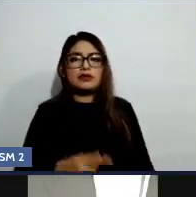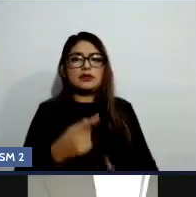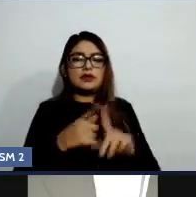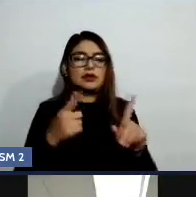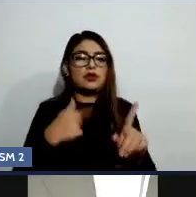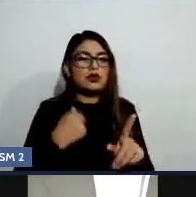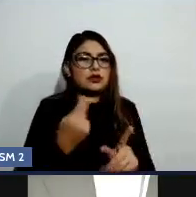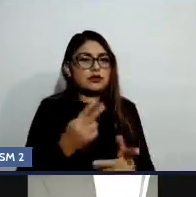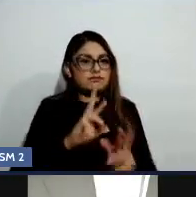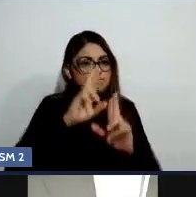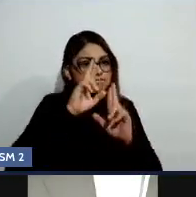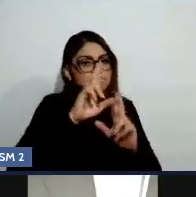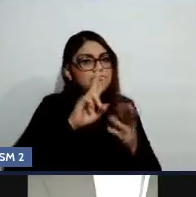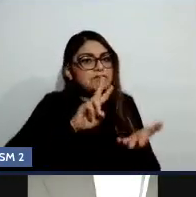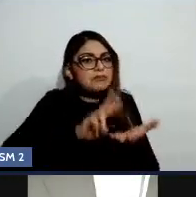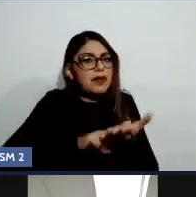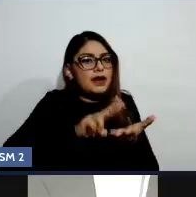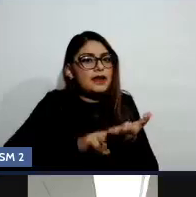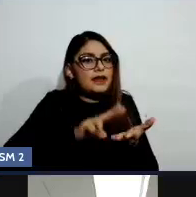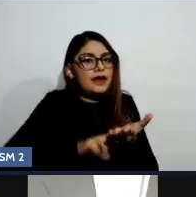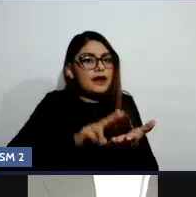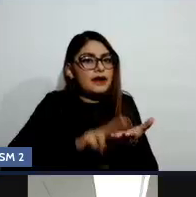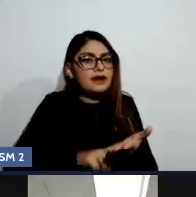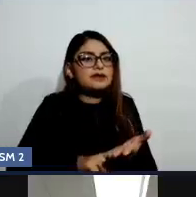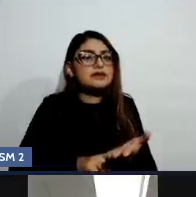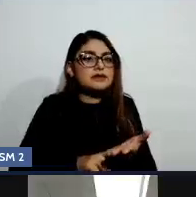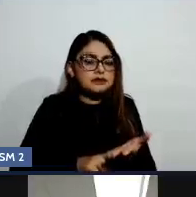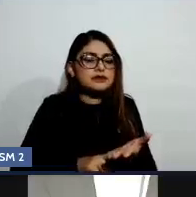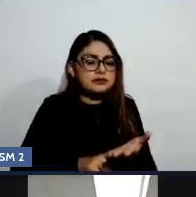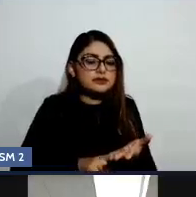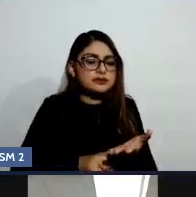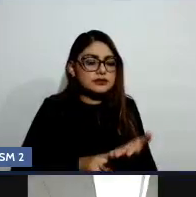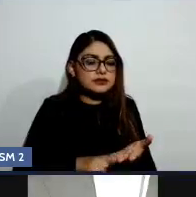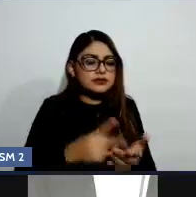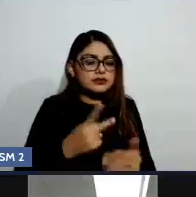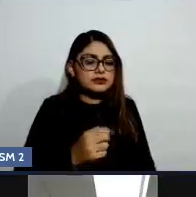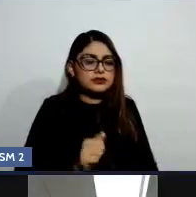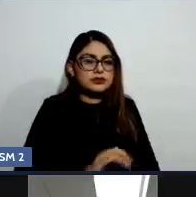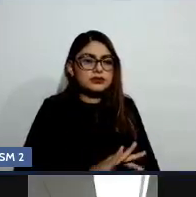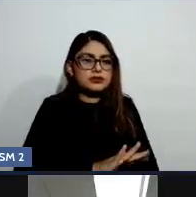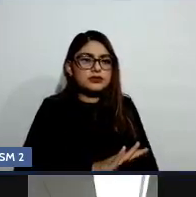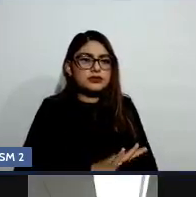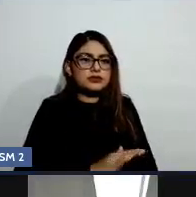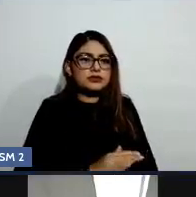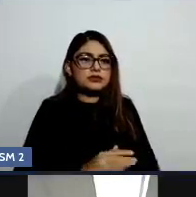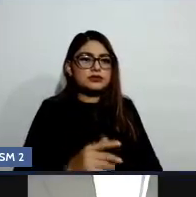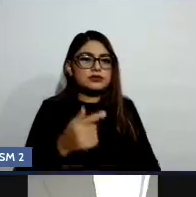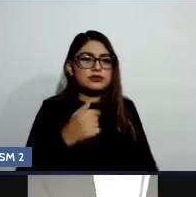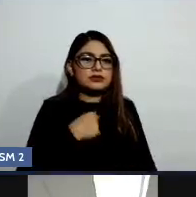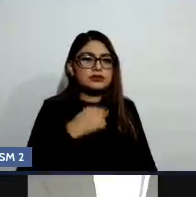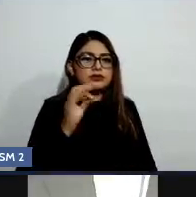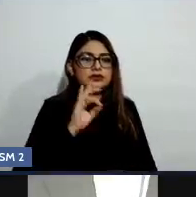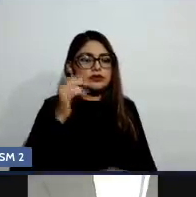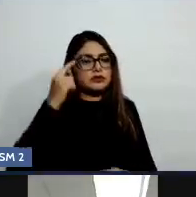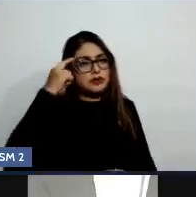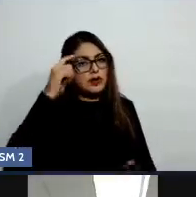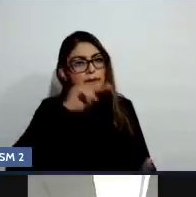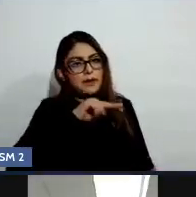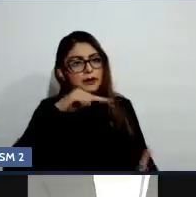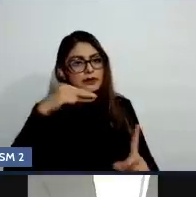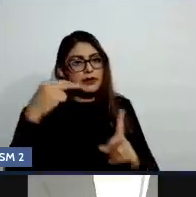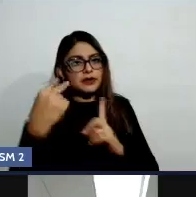validar sus emociones. No importa que yo la mida desde otra perspectiva, ¿no? Es mi